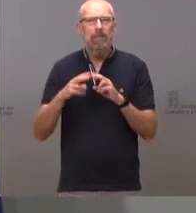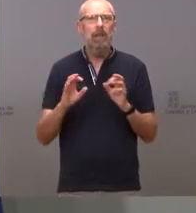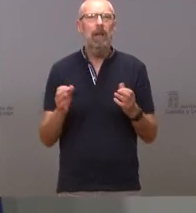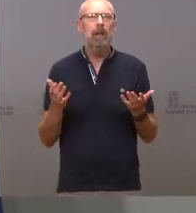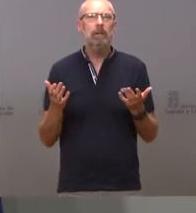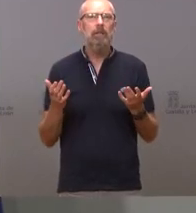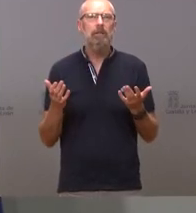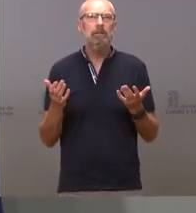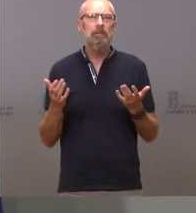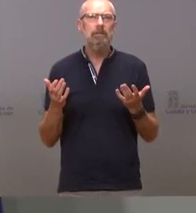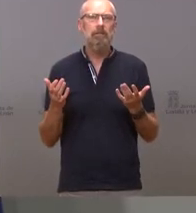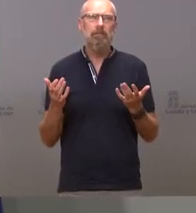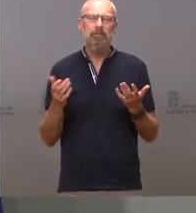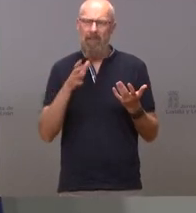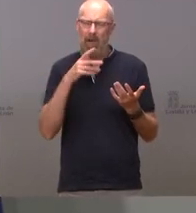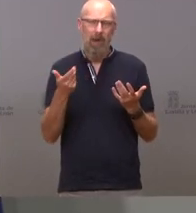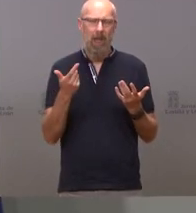está llegando a unos niveles